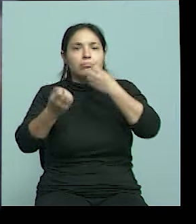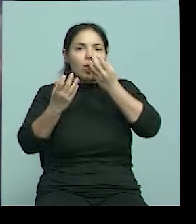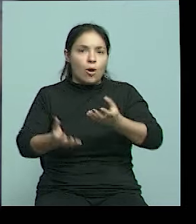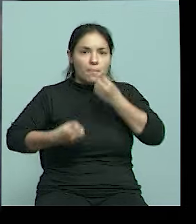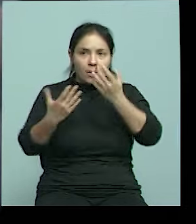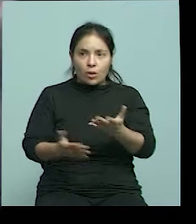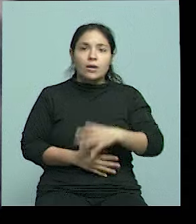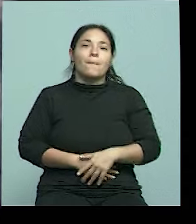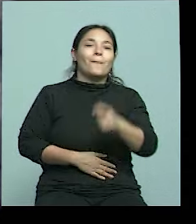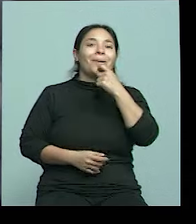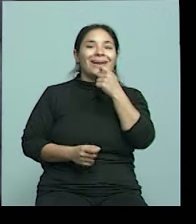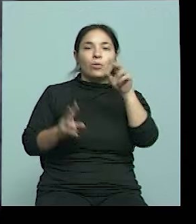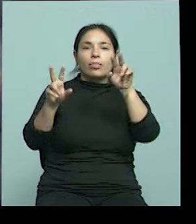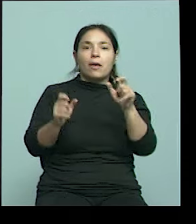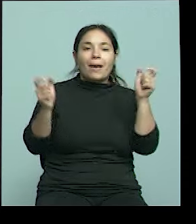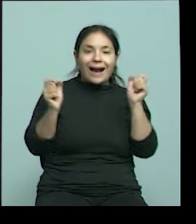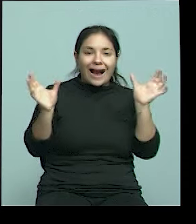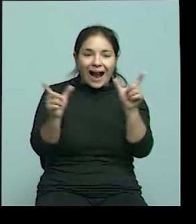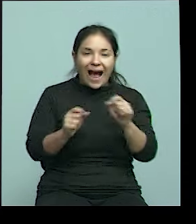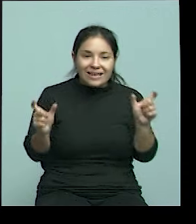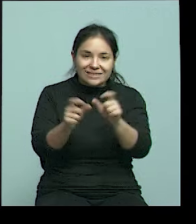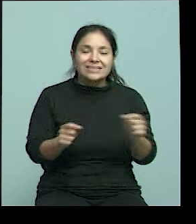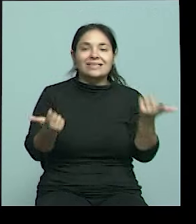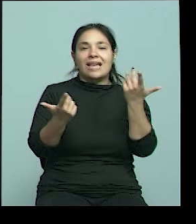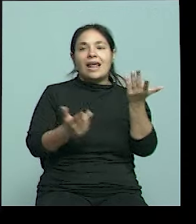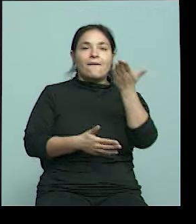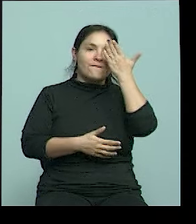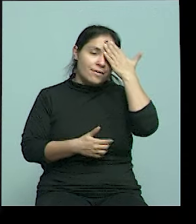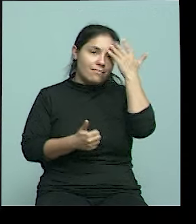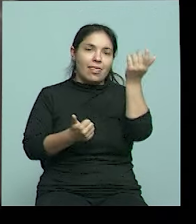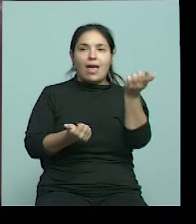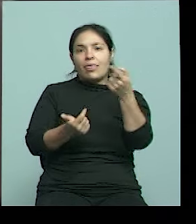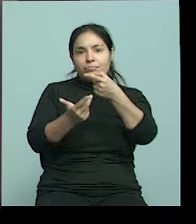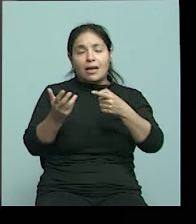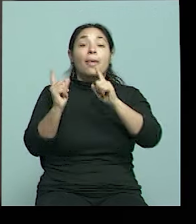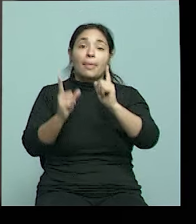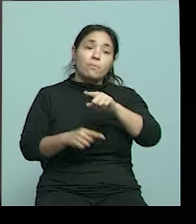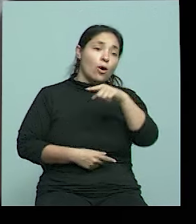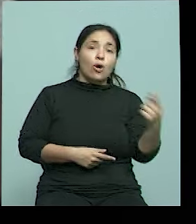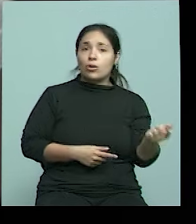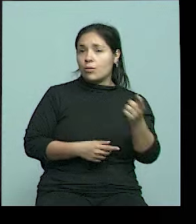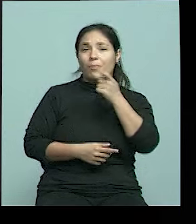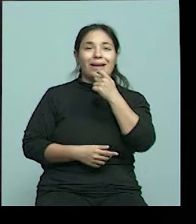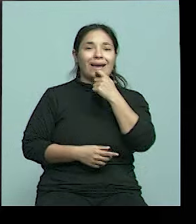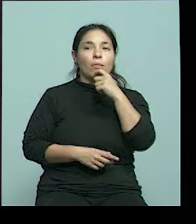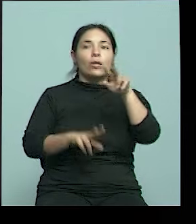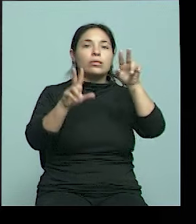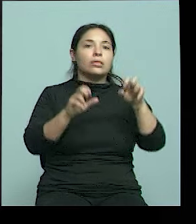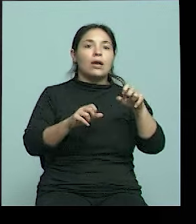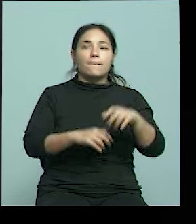sobre cáncer, sobre patógenos, también en otras áreas, como en la parte